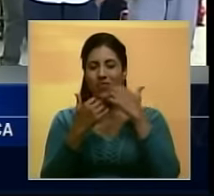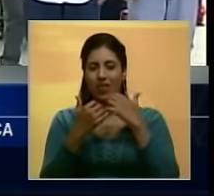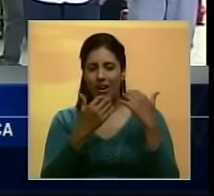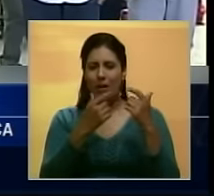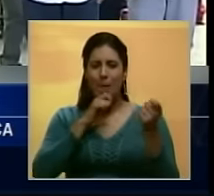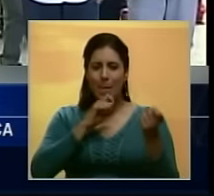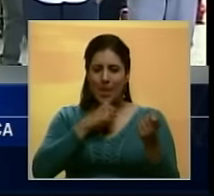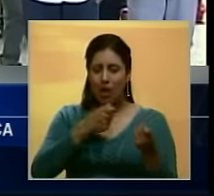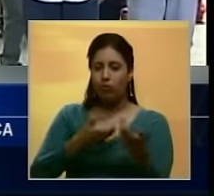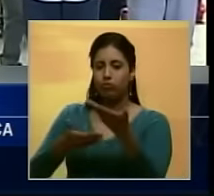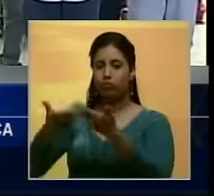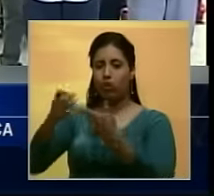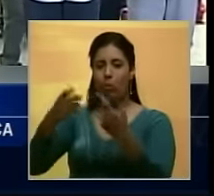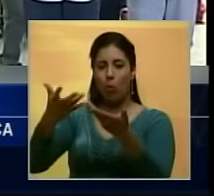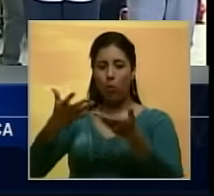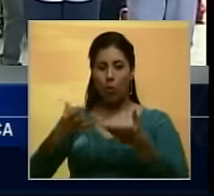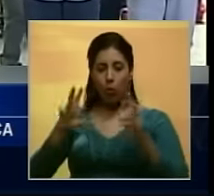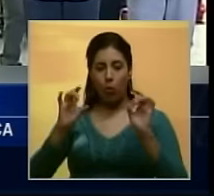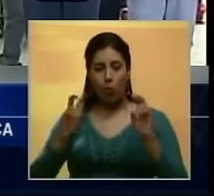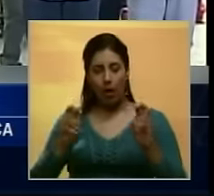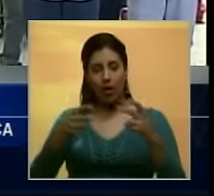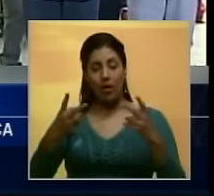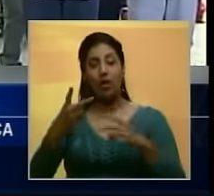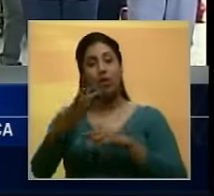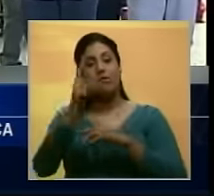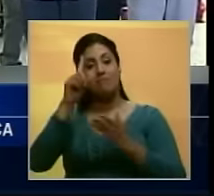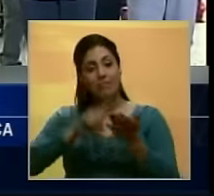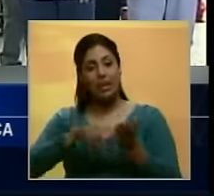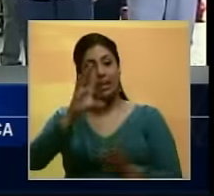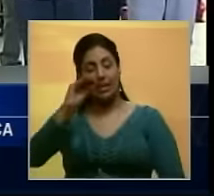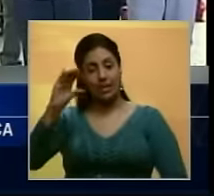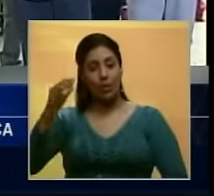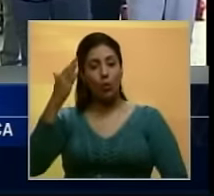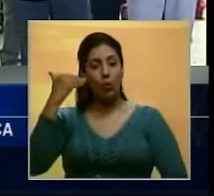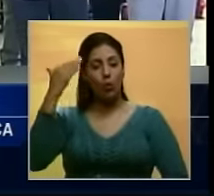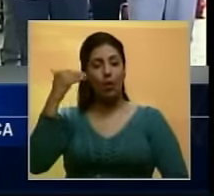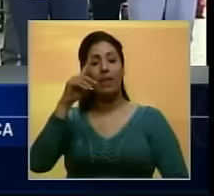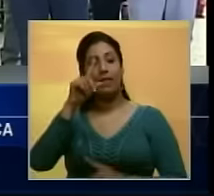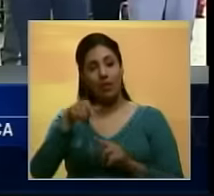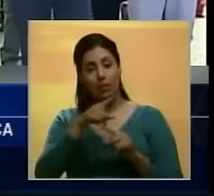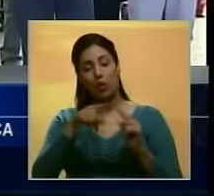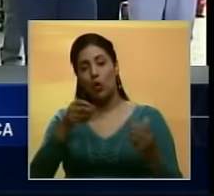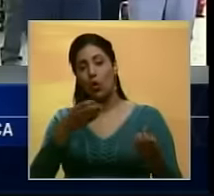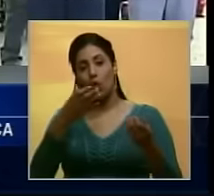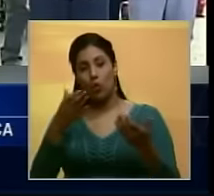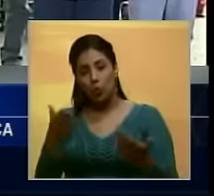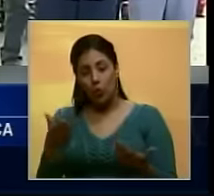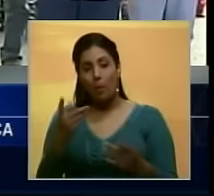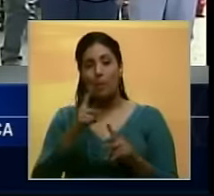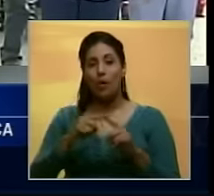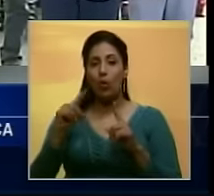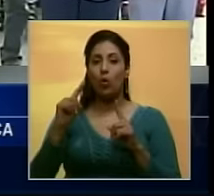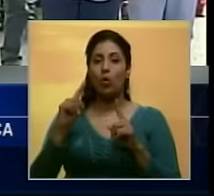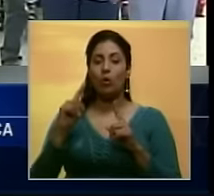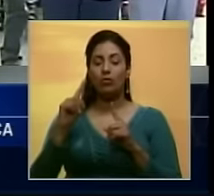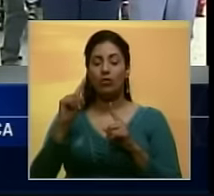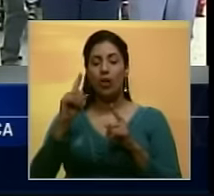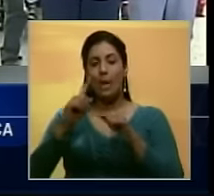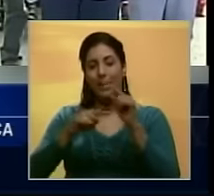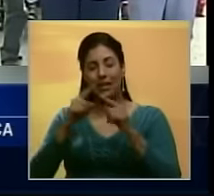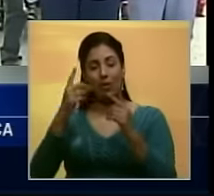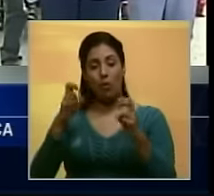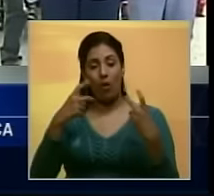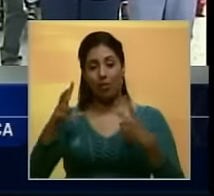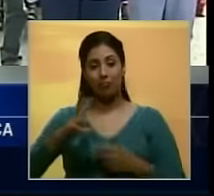En la operación Cambalache 1500 aires acondicionados También estamos entregando Equipos de primera